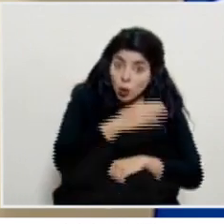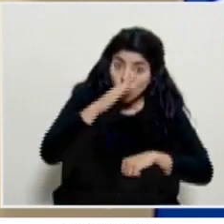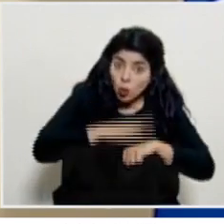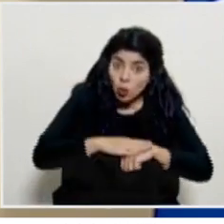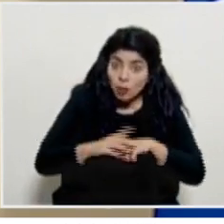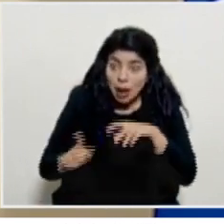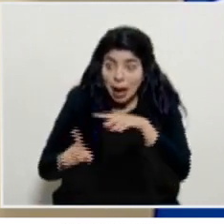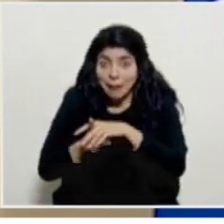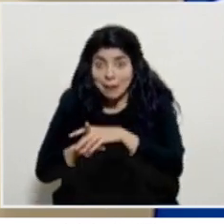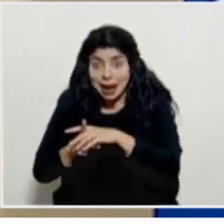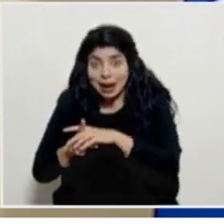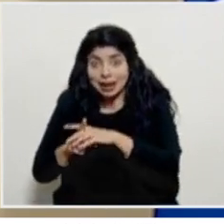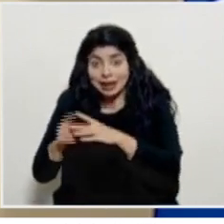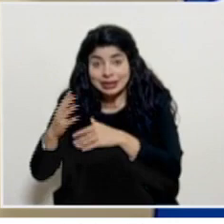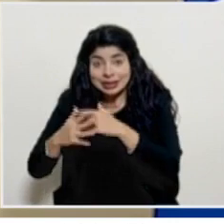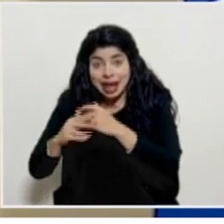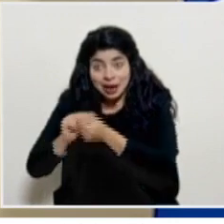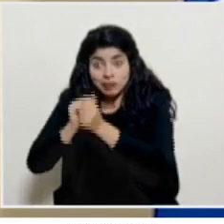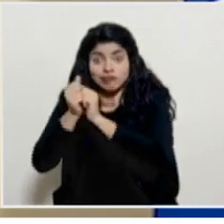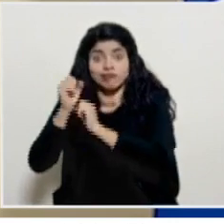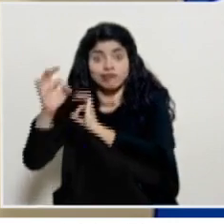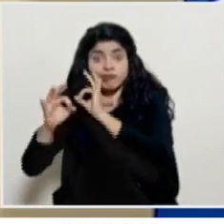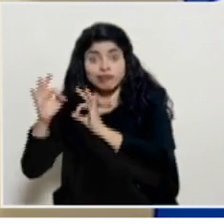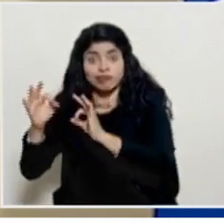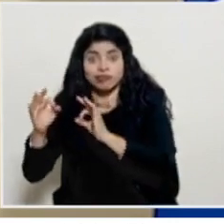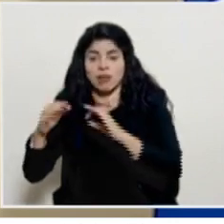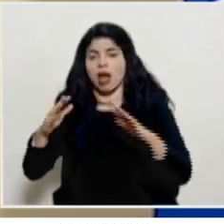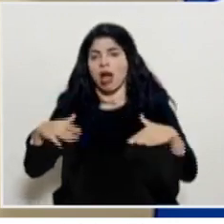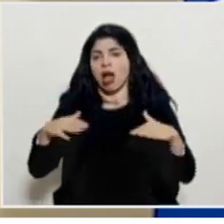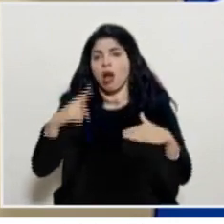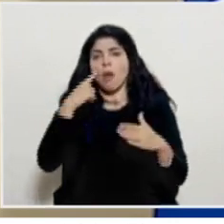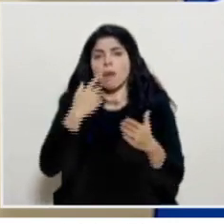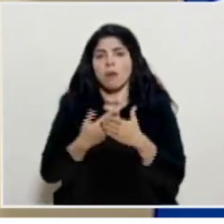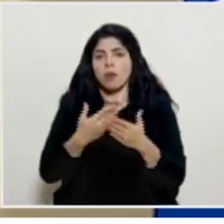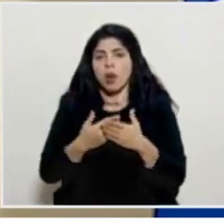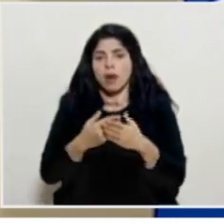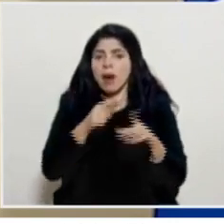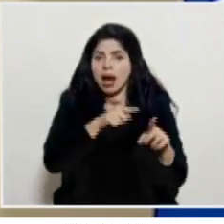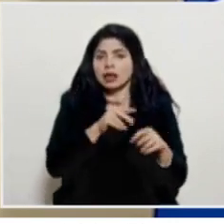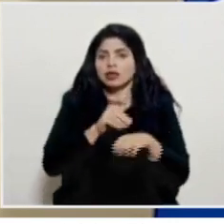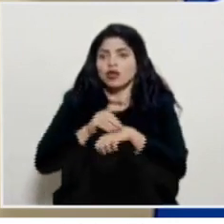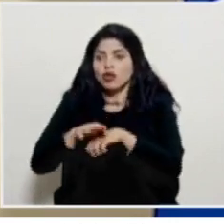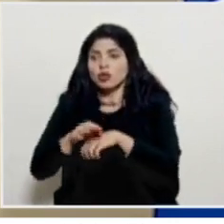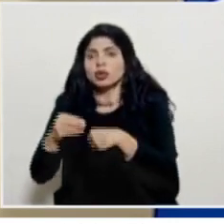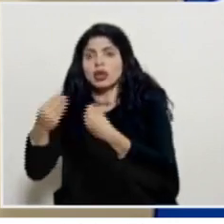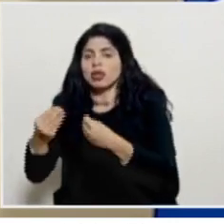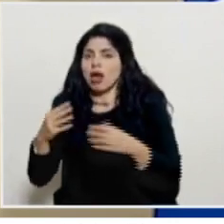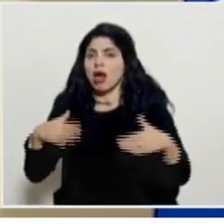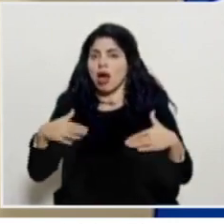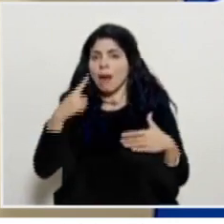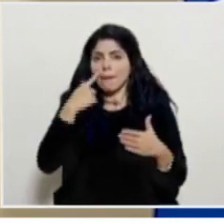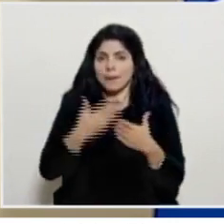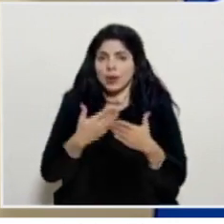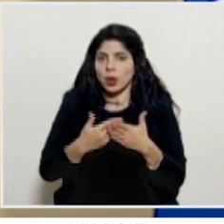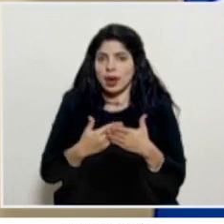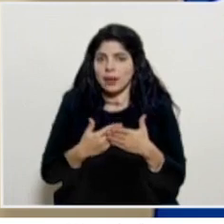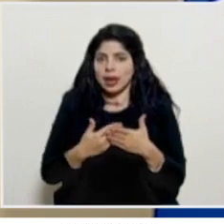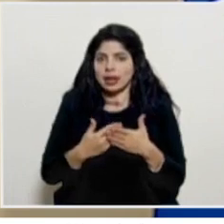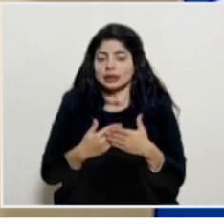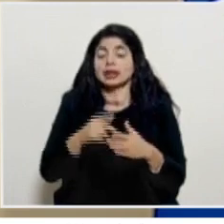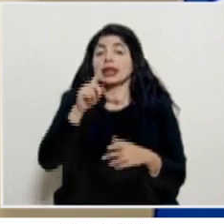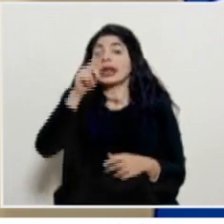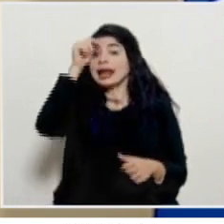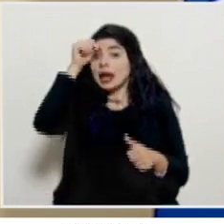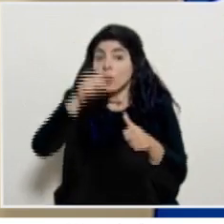aparición de esos fenómenos coagulatorios. Y recordemos también que es, en